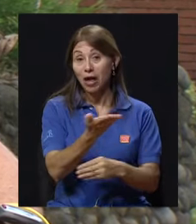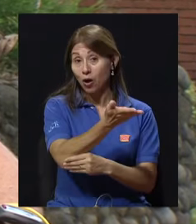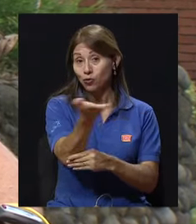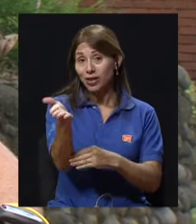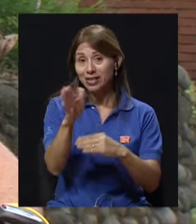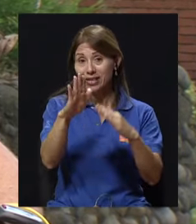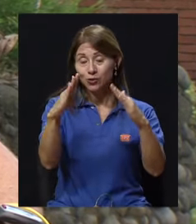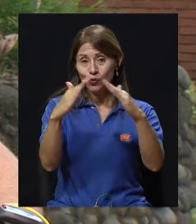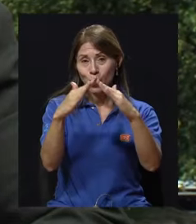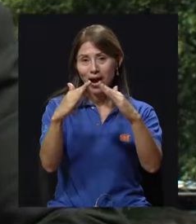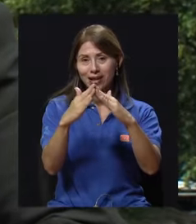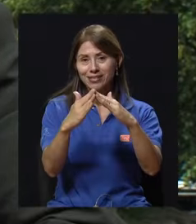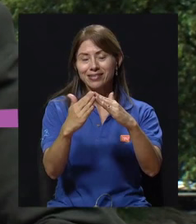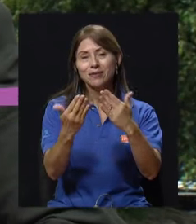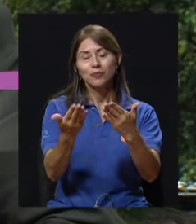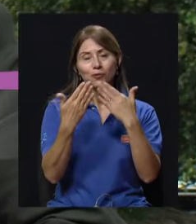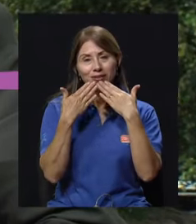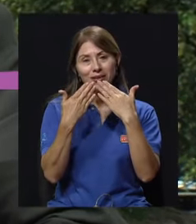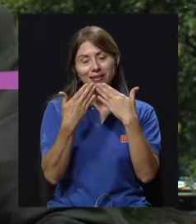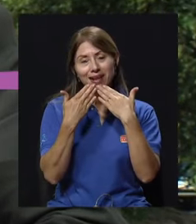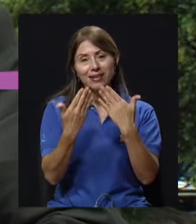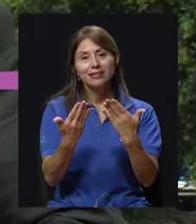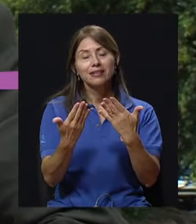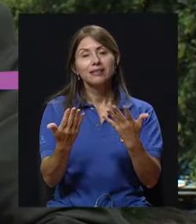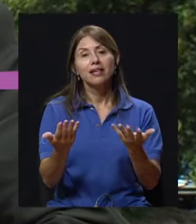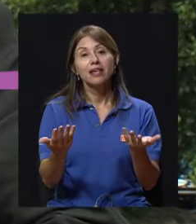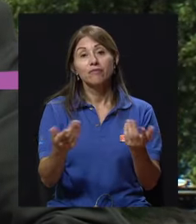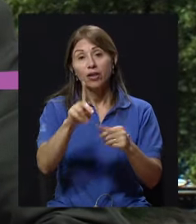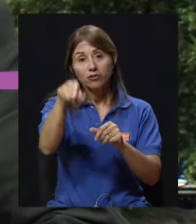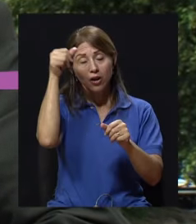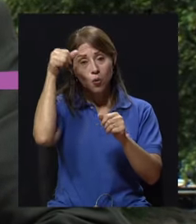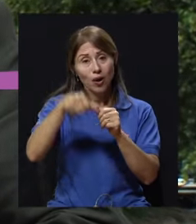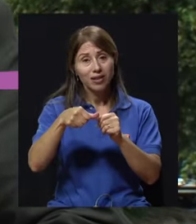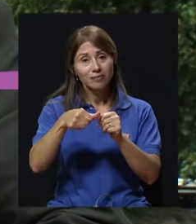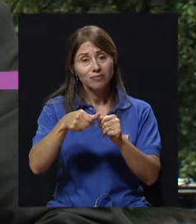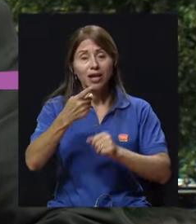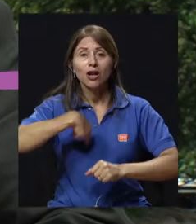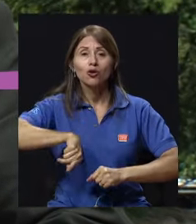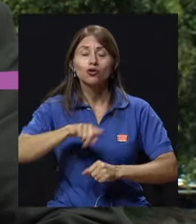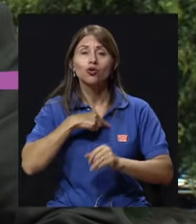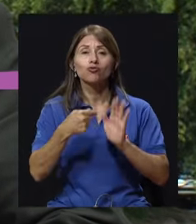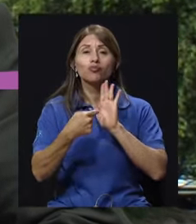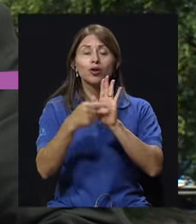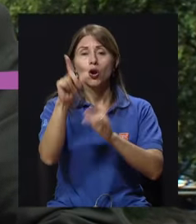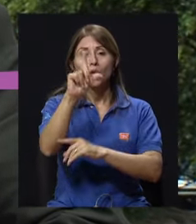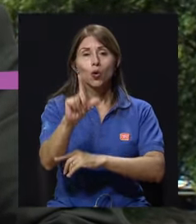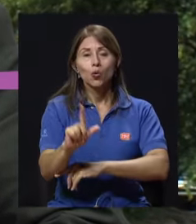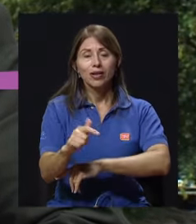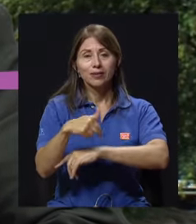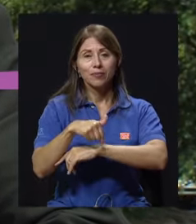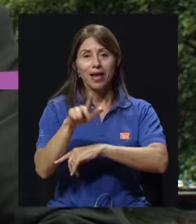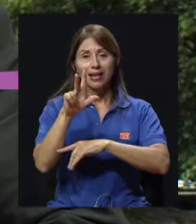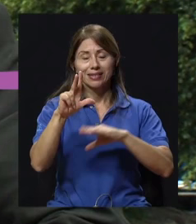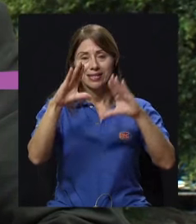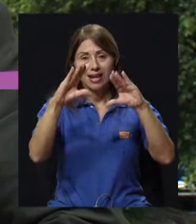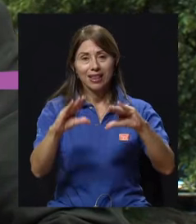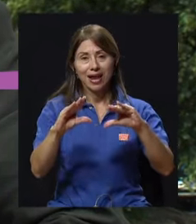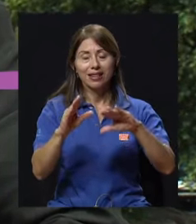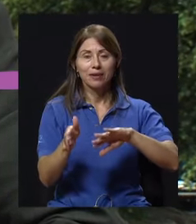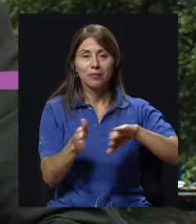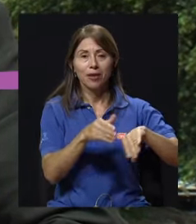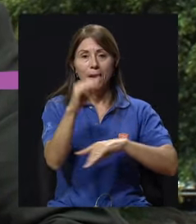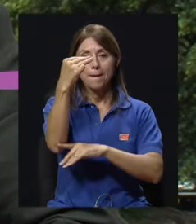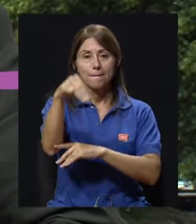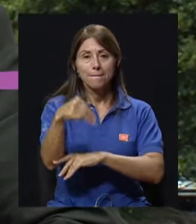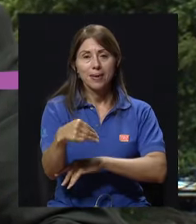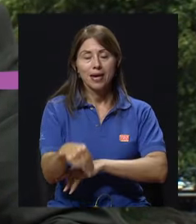a ustedes en sus hogares. Nuevamente, muchísimas gracias. Y recuerden que estamos con ustedes todos los lunes a las 3 de la tarde, los